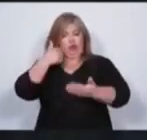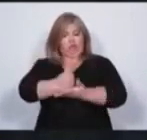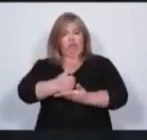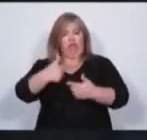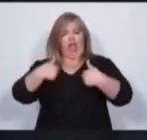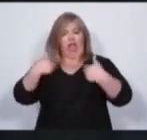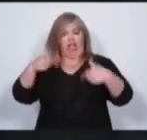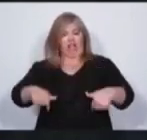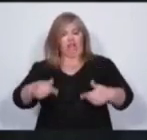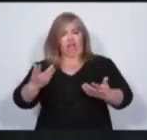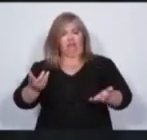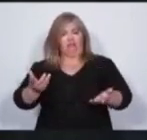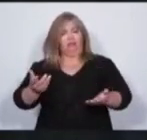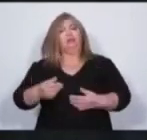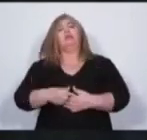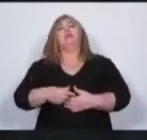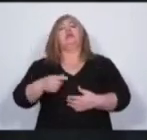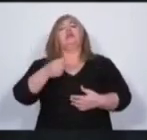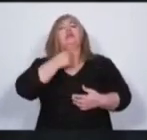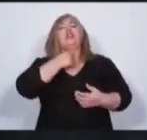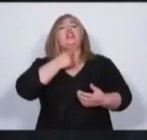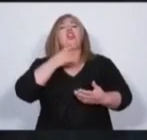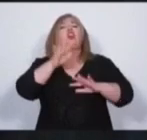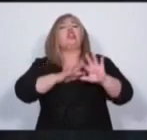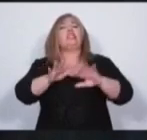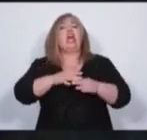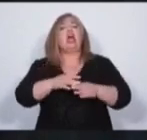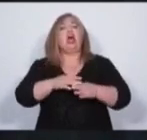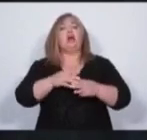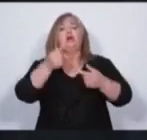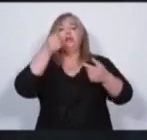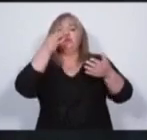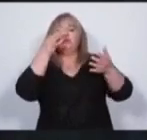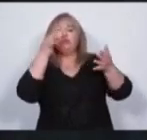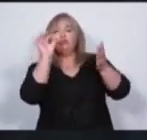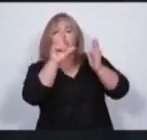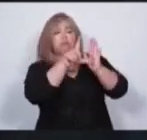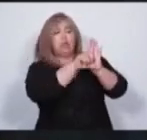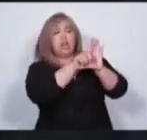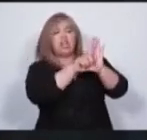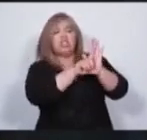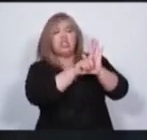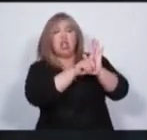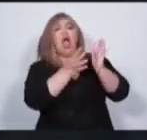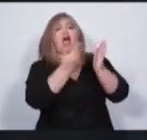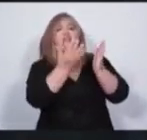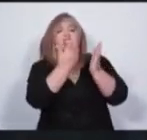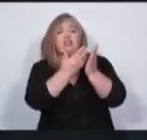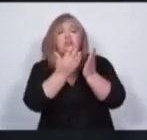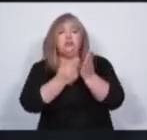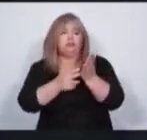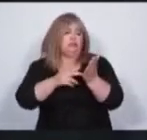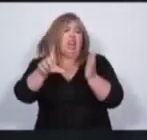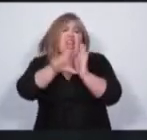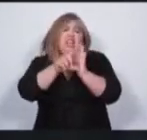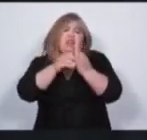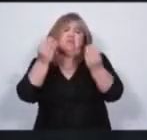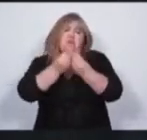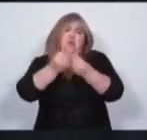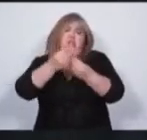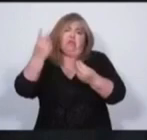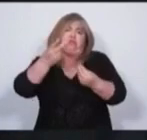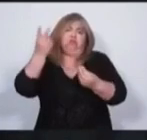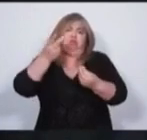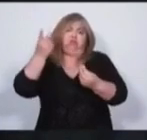las cosas que quiero que se hagan es una revisión completa de todas las leyes. Se haga un digesto, porque hay muchas que ya están obsoletas. Hay un